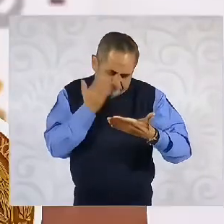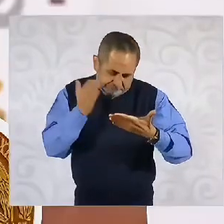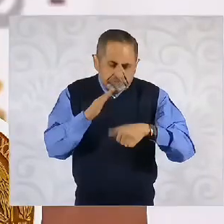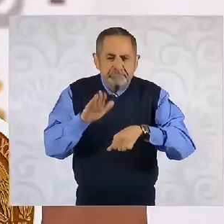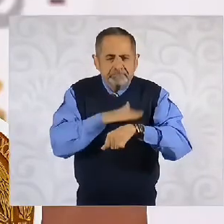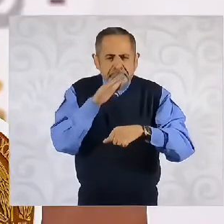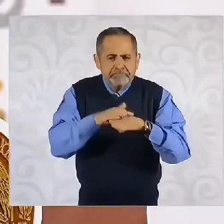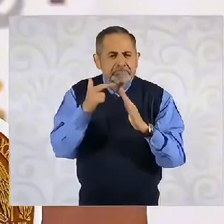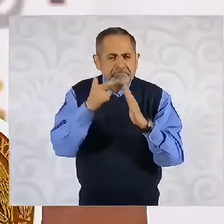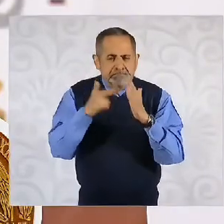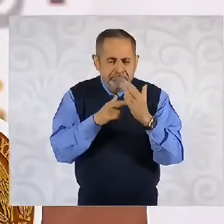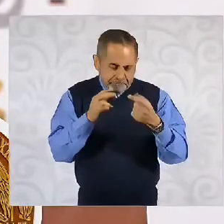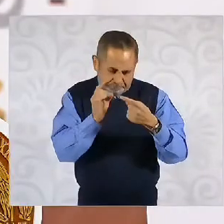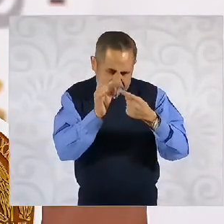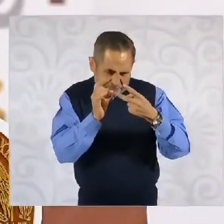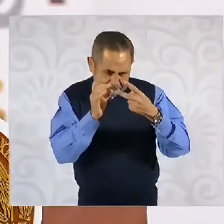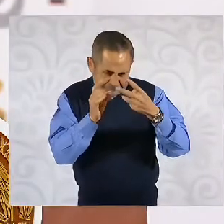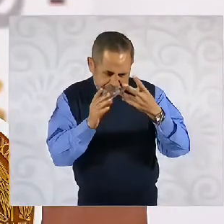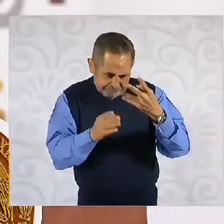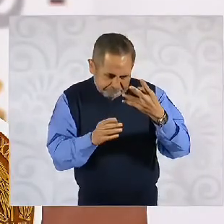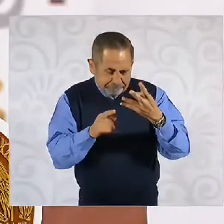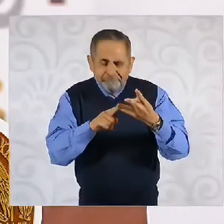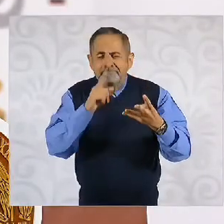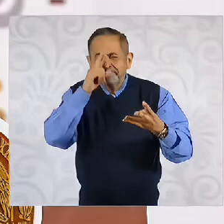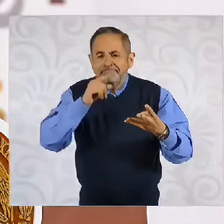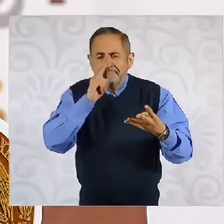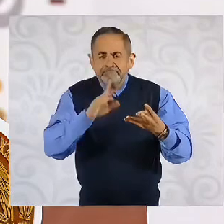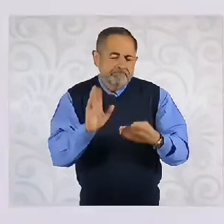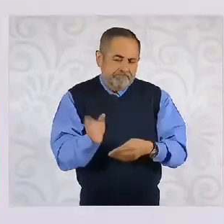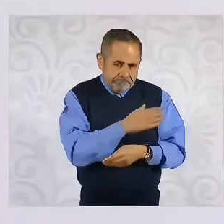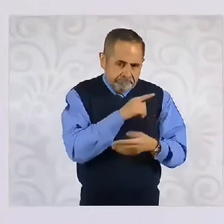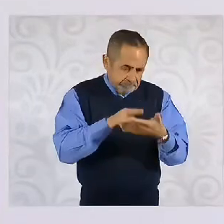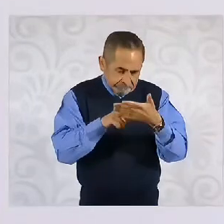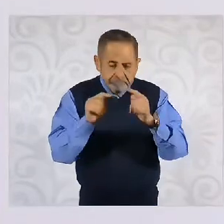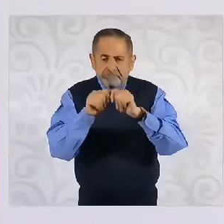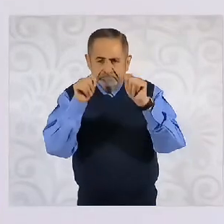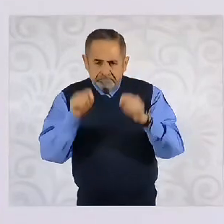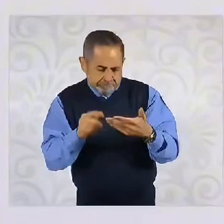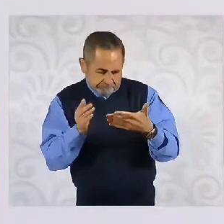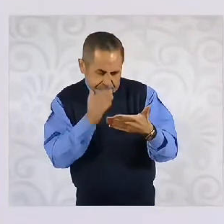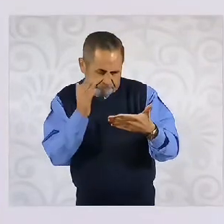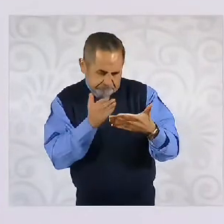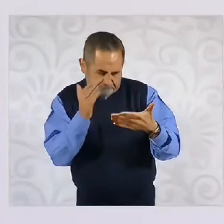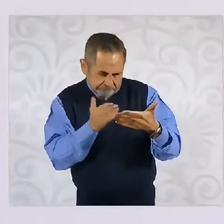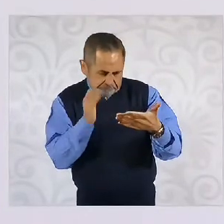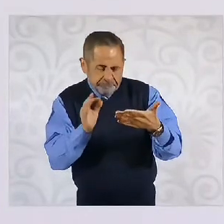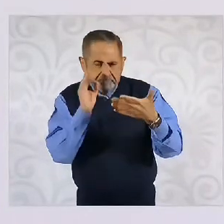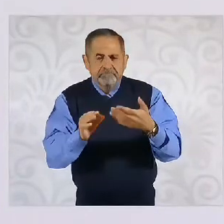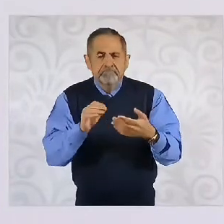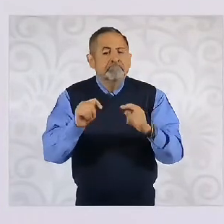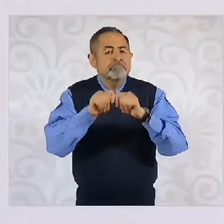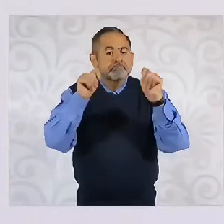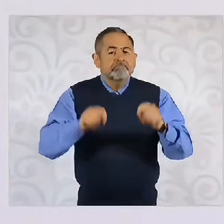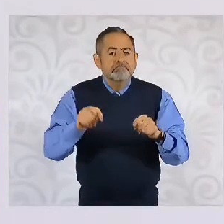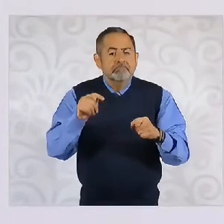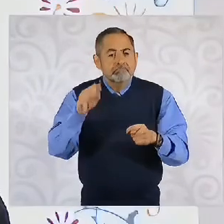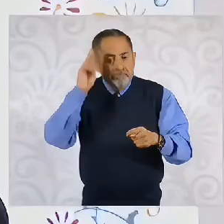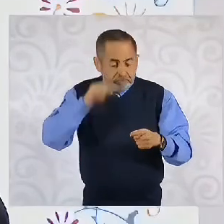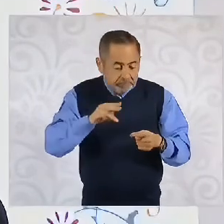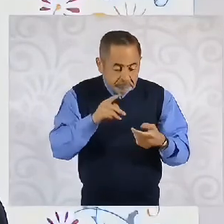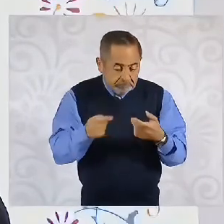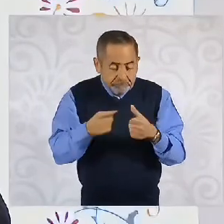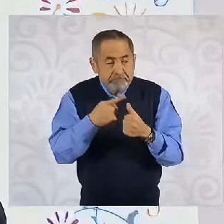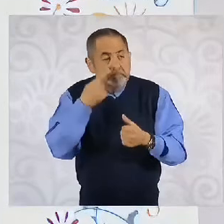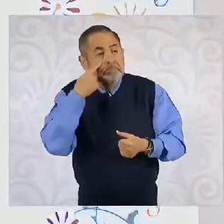no cumple? Ah, que presentó su título y su título de maestría. Pues primero hay que revisar si sí son